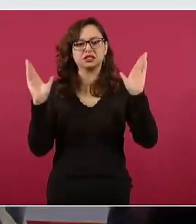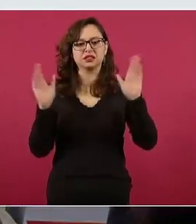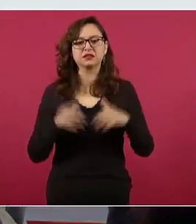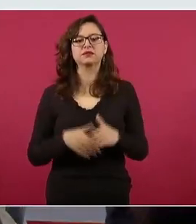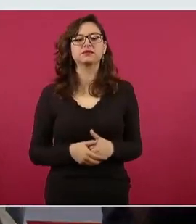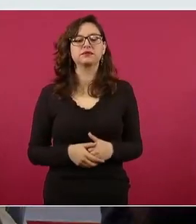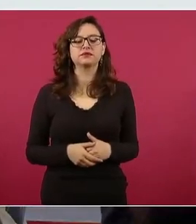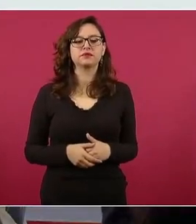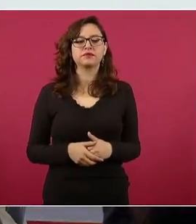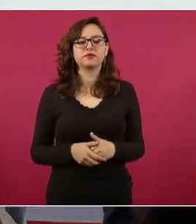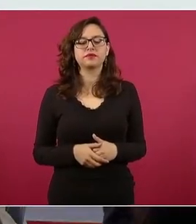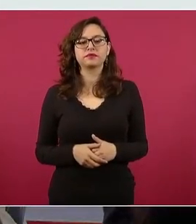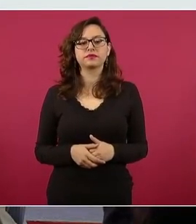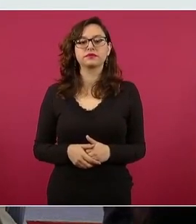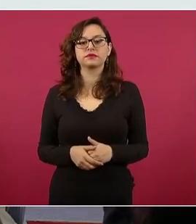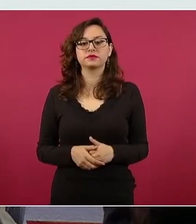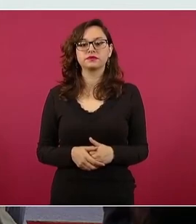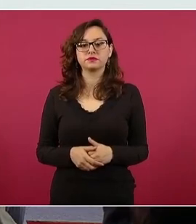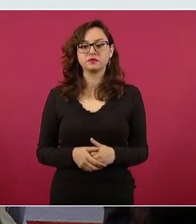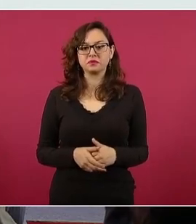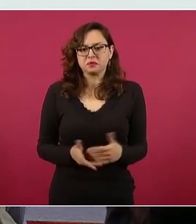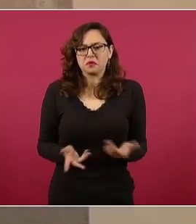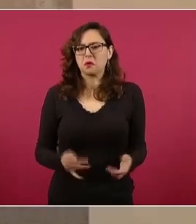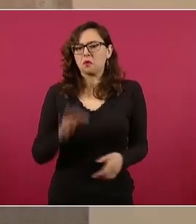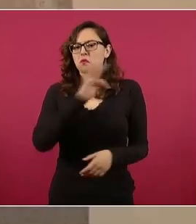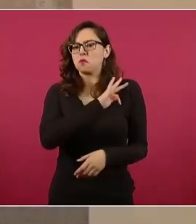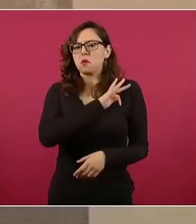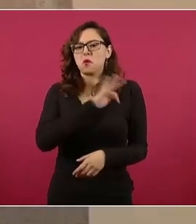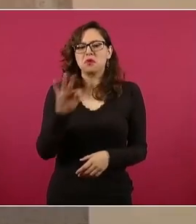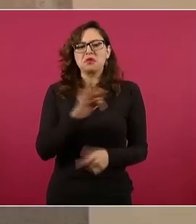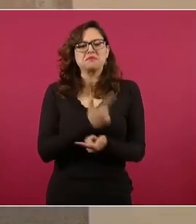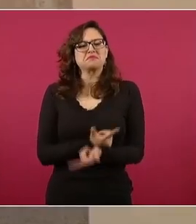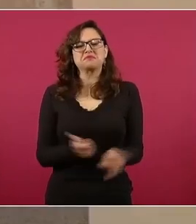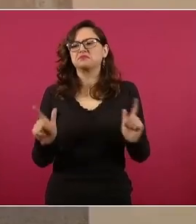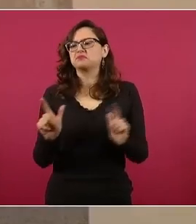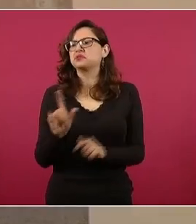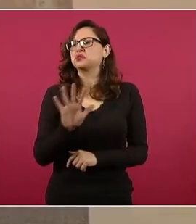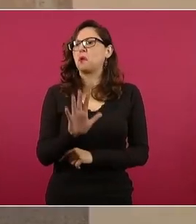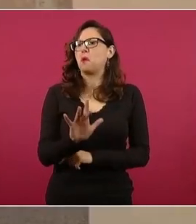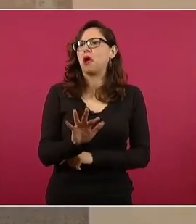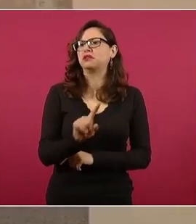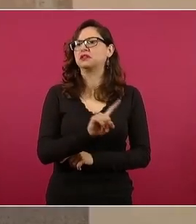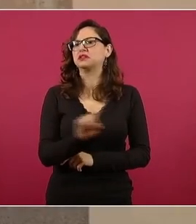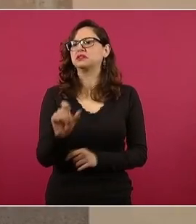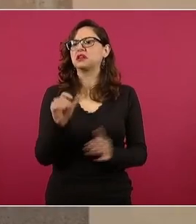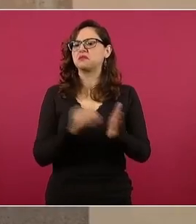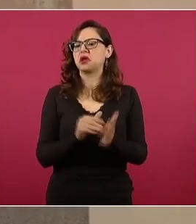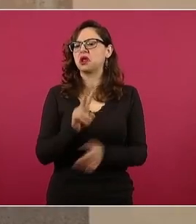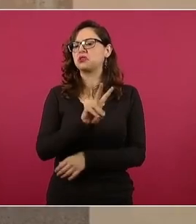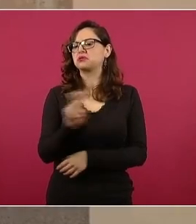ser 50, 50, 100 mil, 200 mil hectáreas,